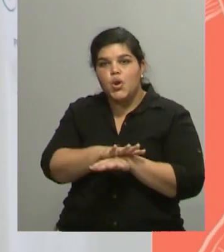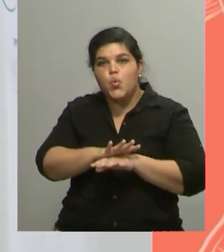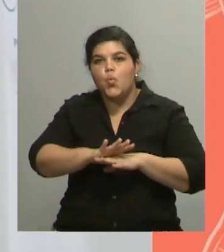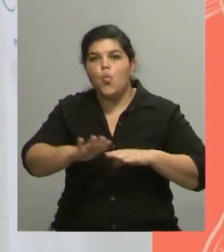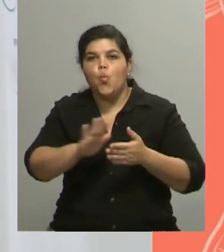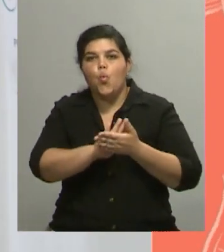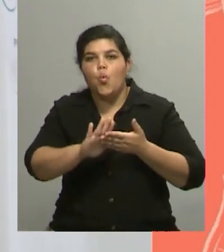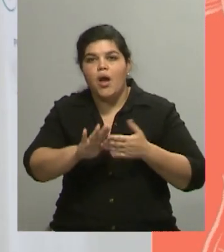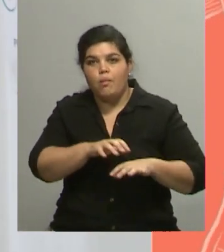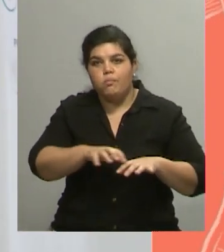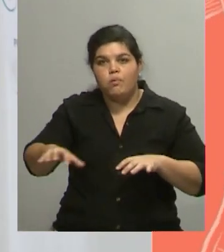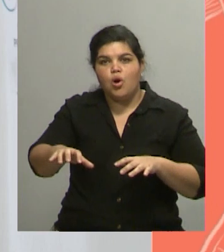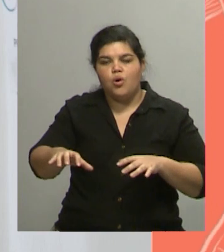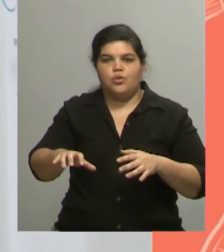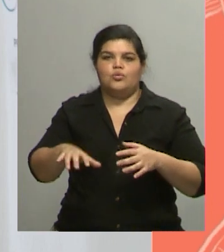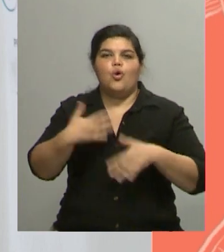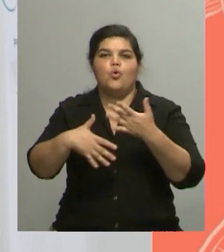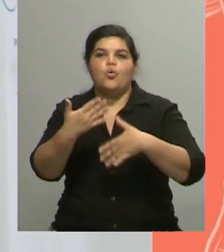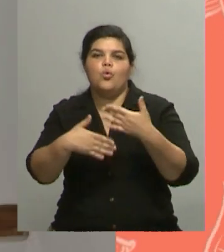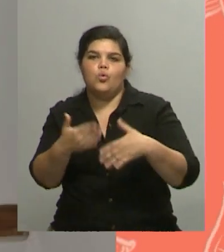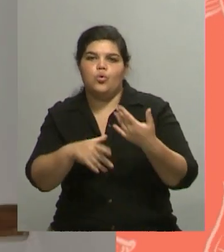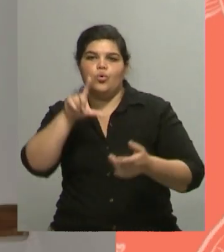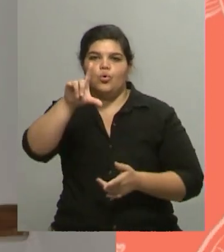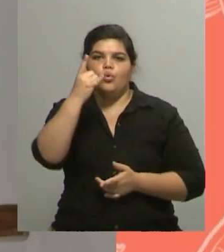con el taller de Bridge, por ejemplo. Ah, bien.